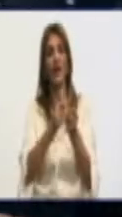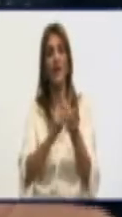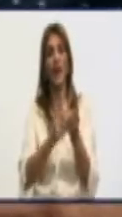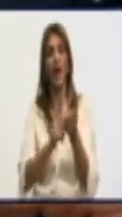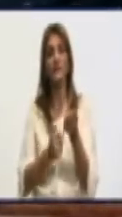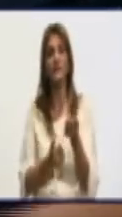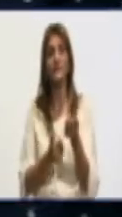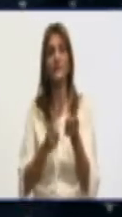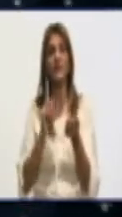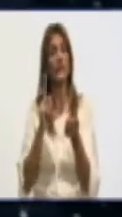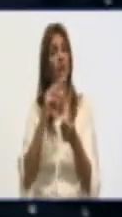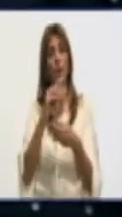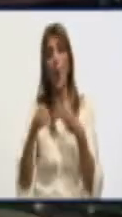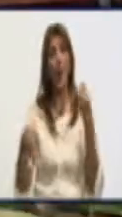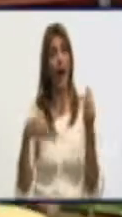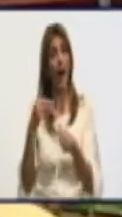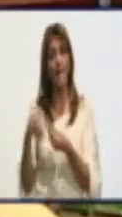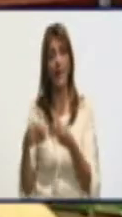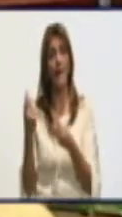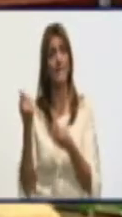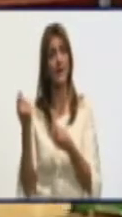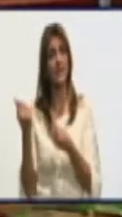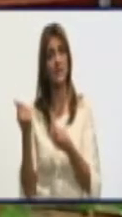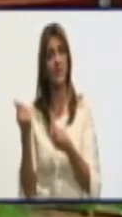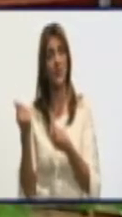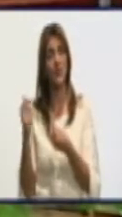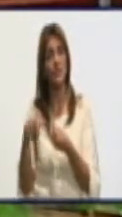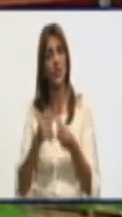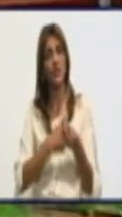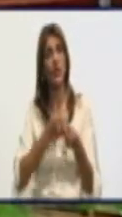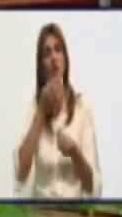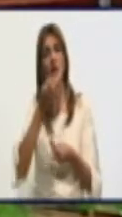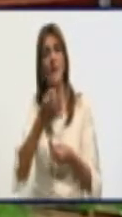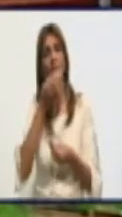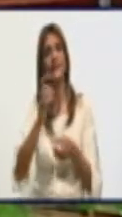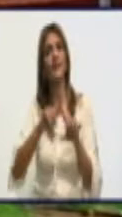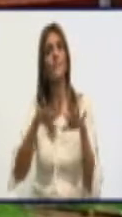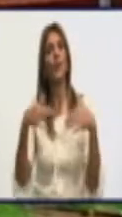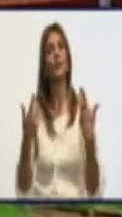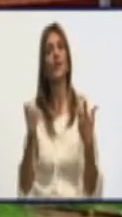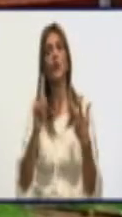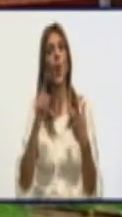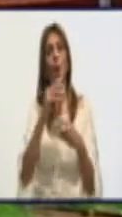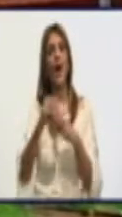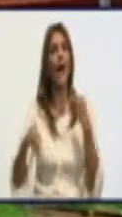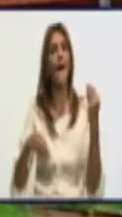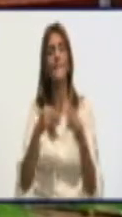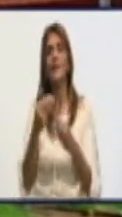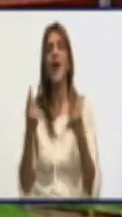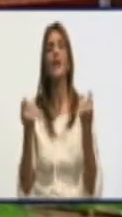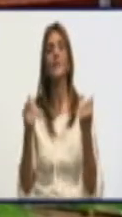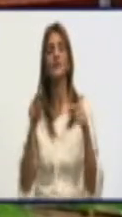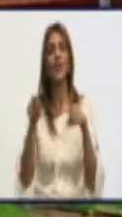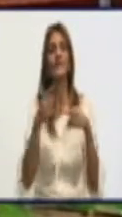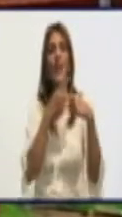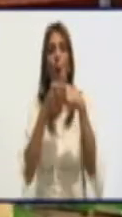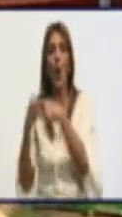que no cambia su precio y yo quiero que Roger también me explique por qué no cambia el precio. Este es otro pan